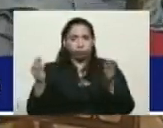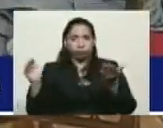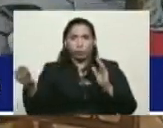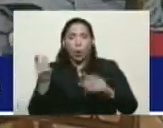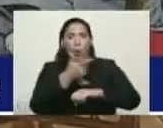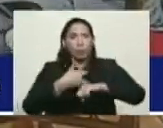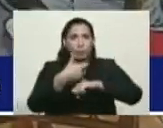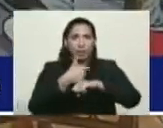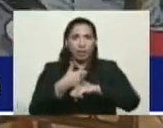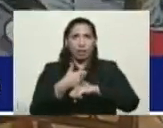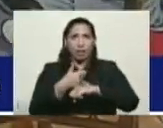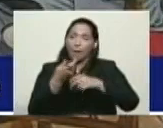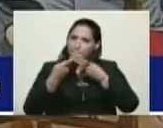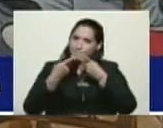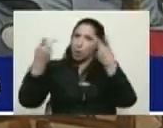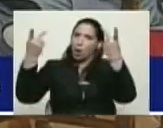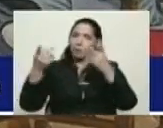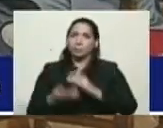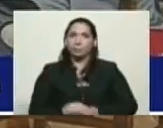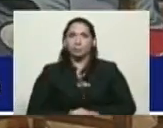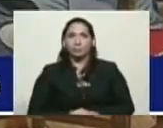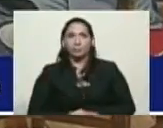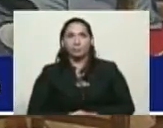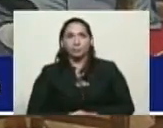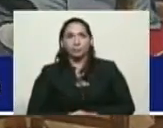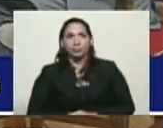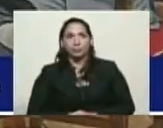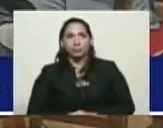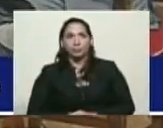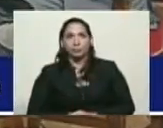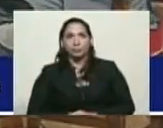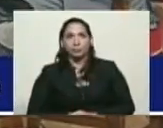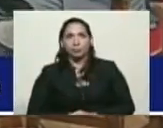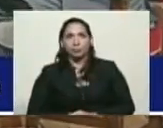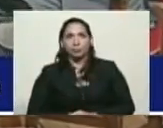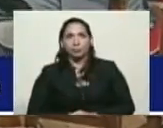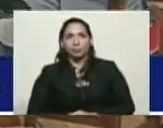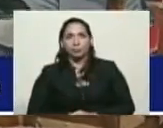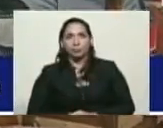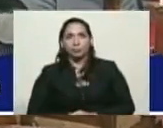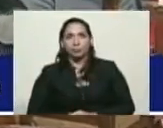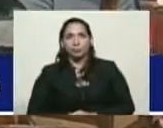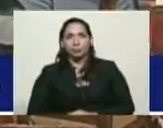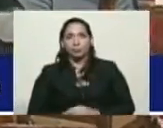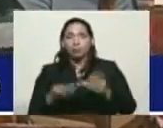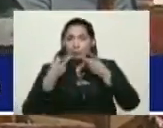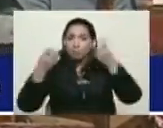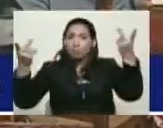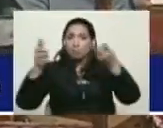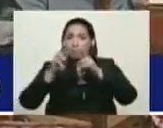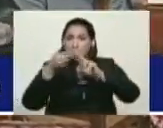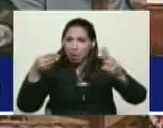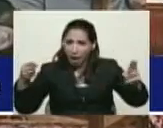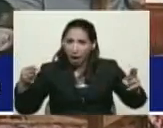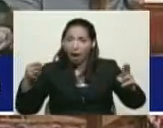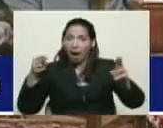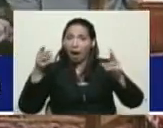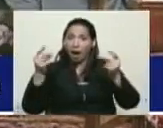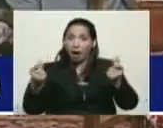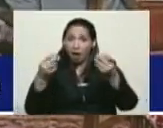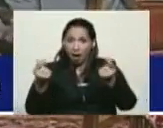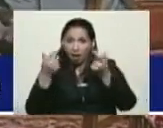para transmitir una... un mensaje de paz, un mensaje de alerta y